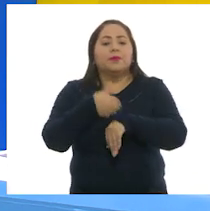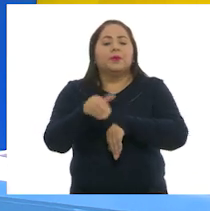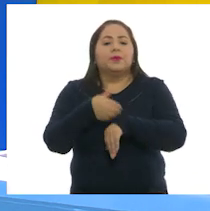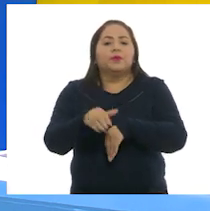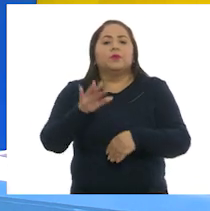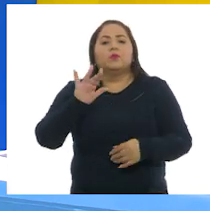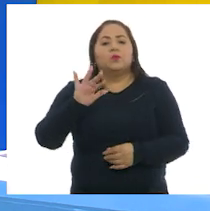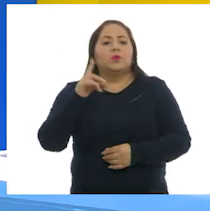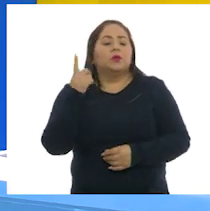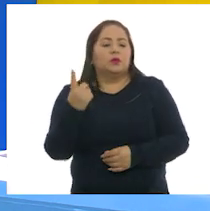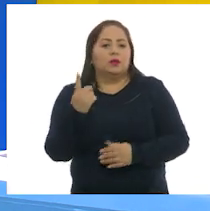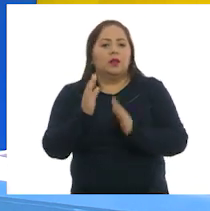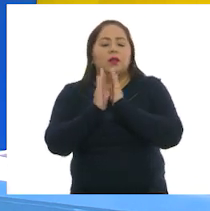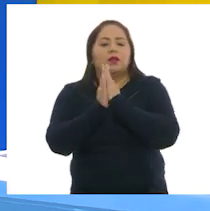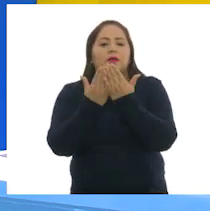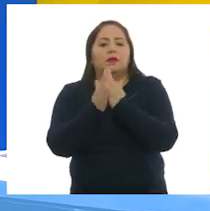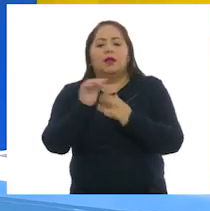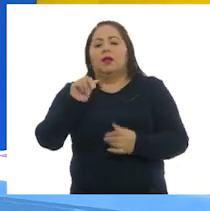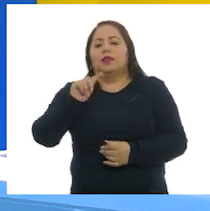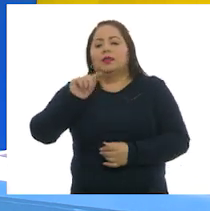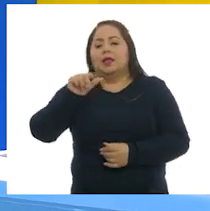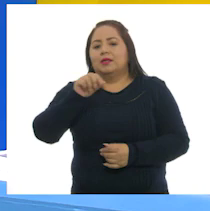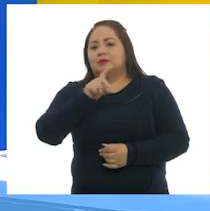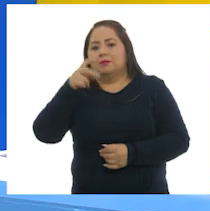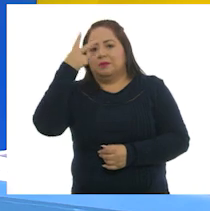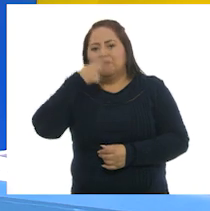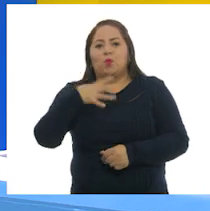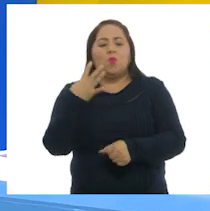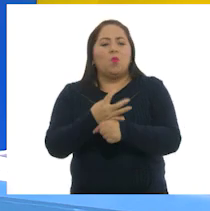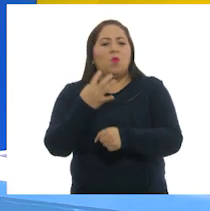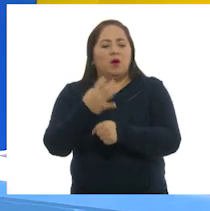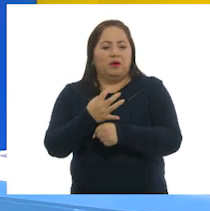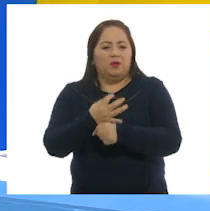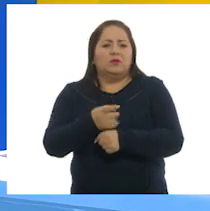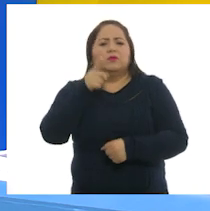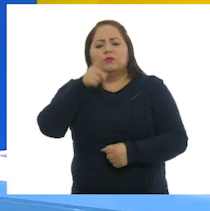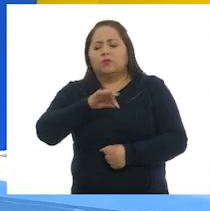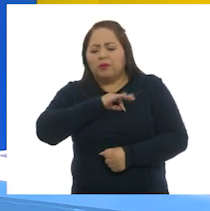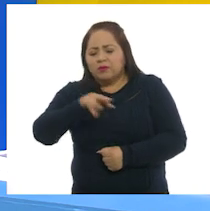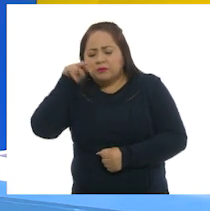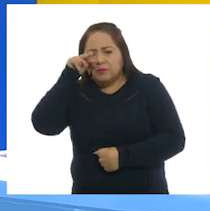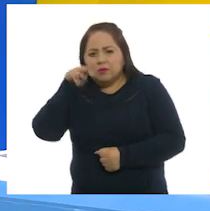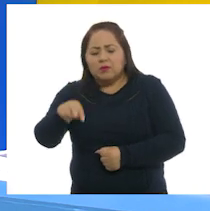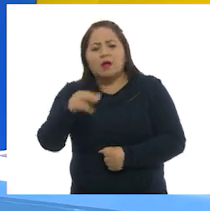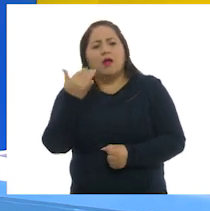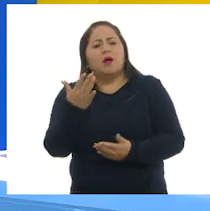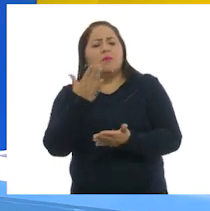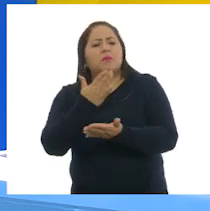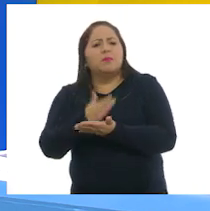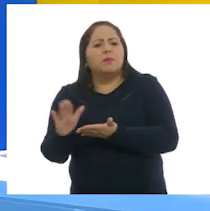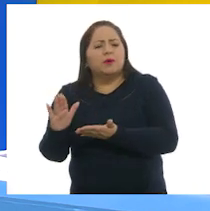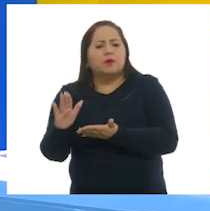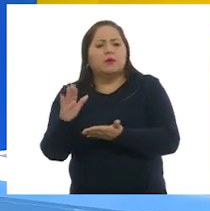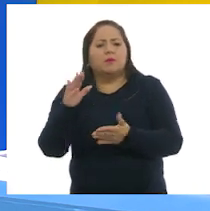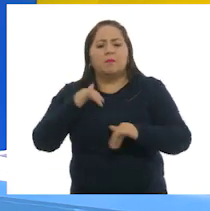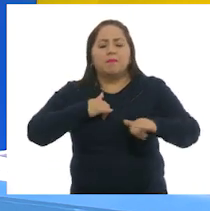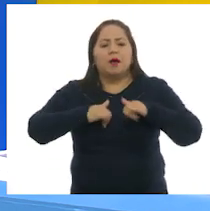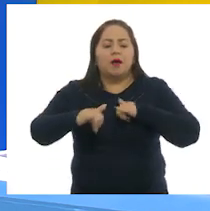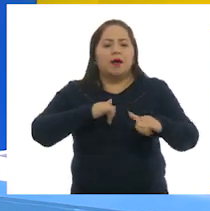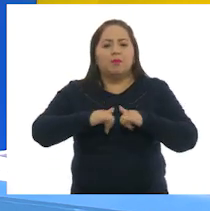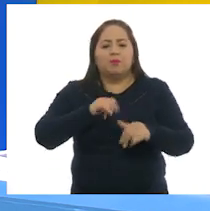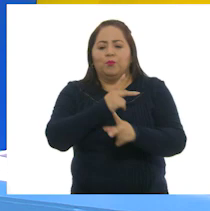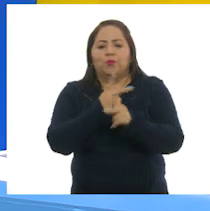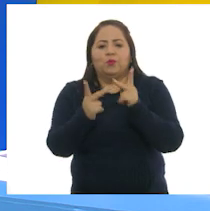51 de nuestro Atlas de México de cuarto grado, en el que encontraremos, además, el mapa de